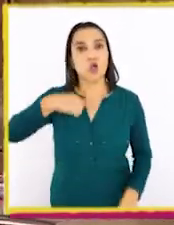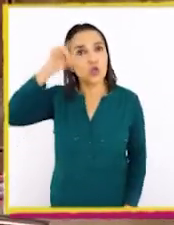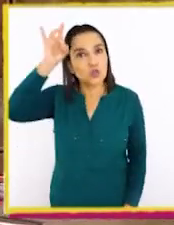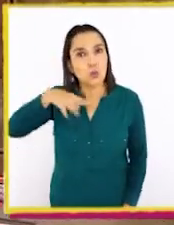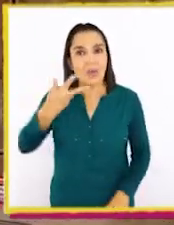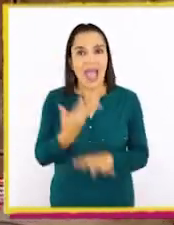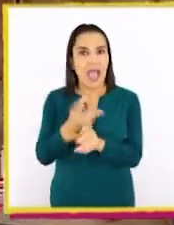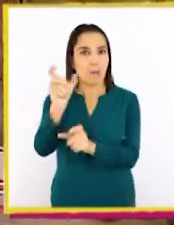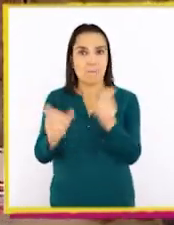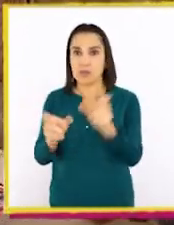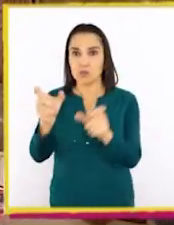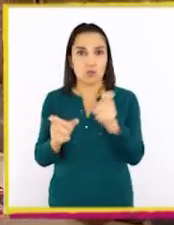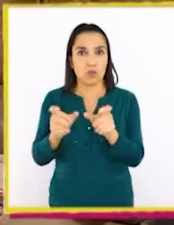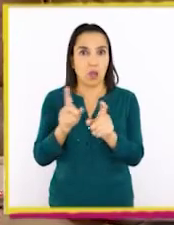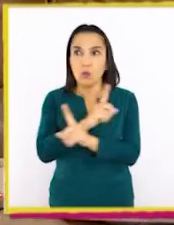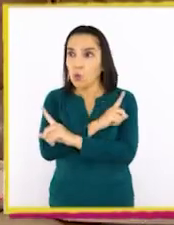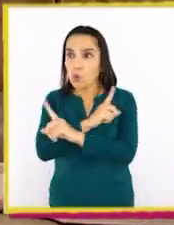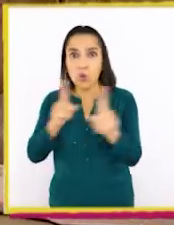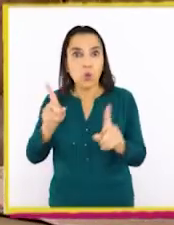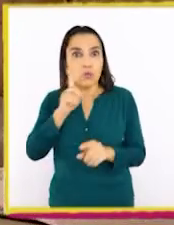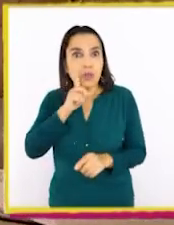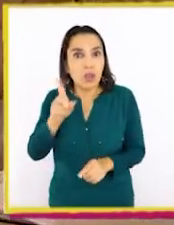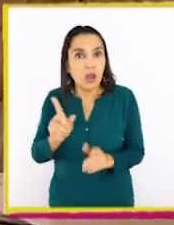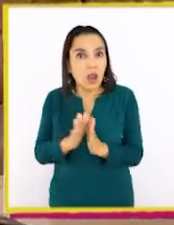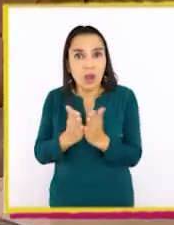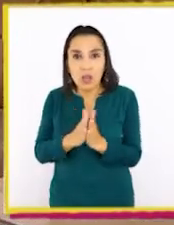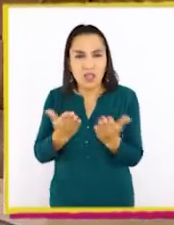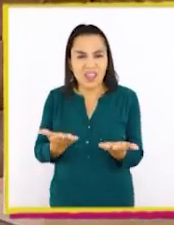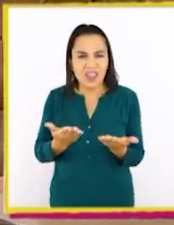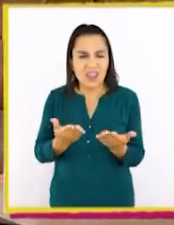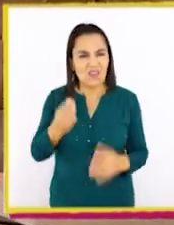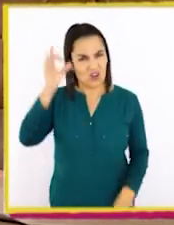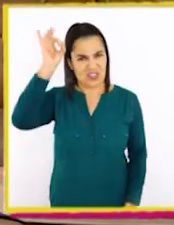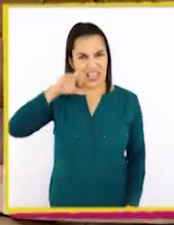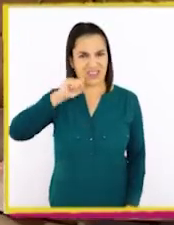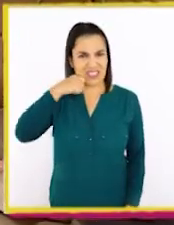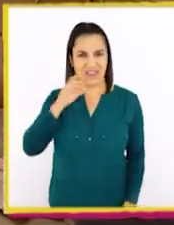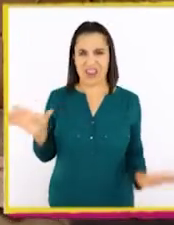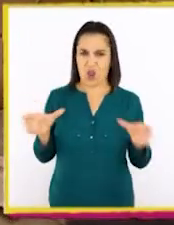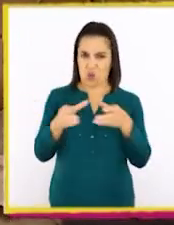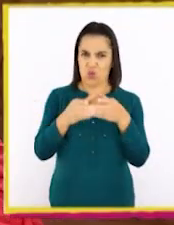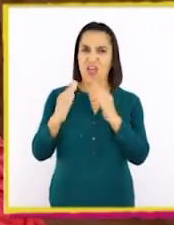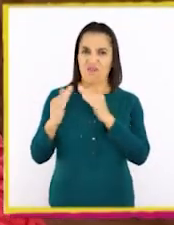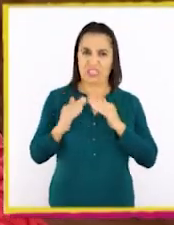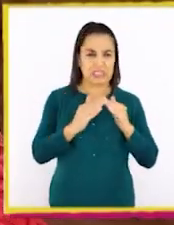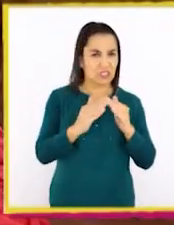que hay personas que no tienen libros. ¿Saben lo que es una Junta de Vecinos?